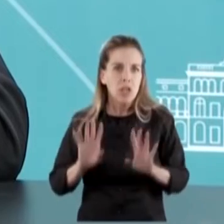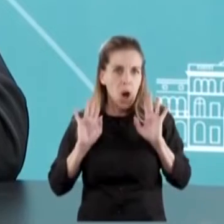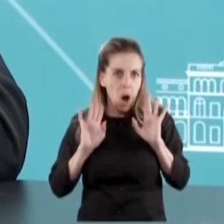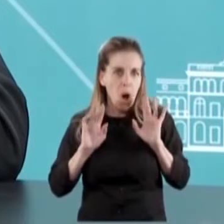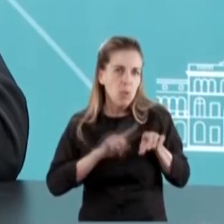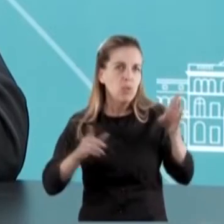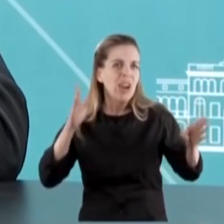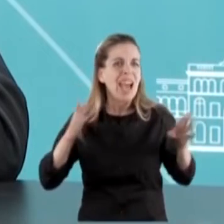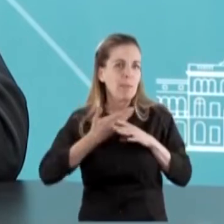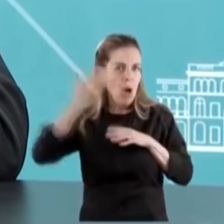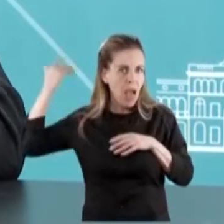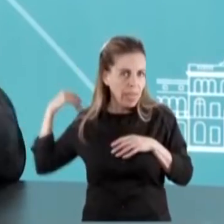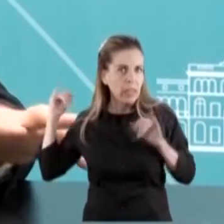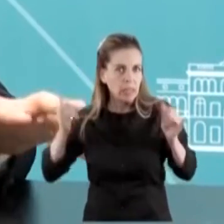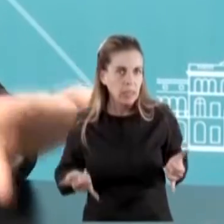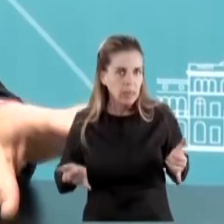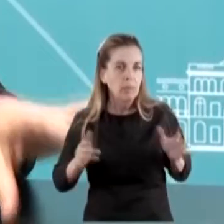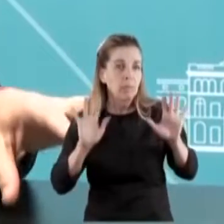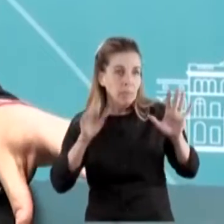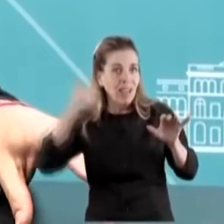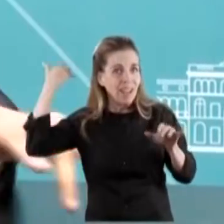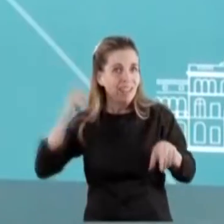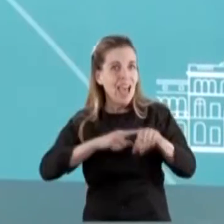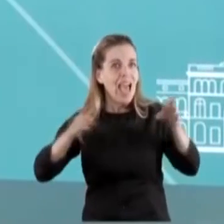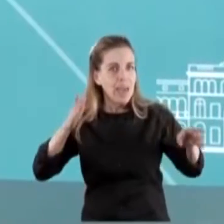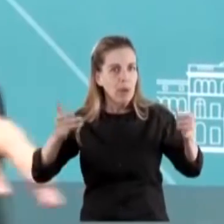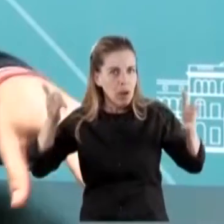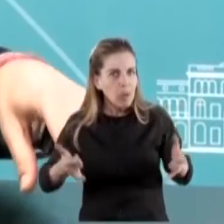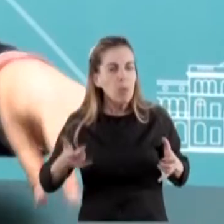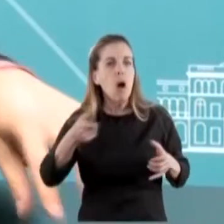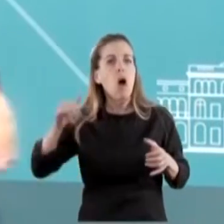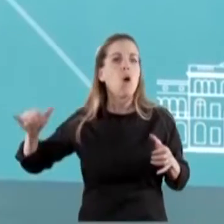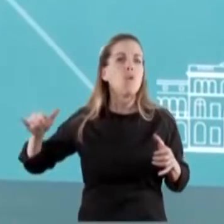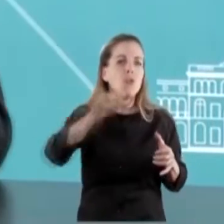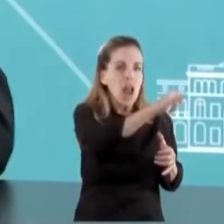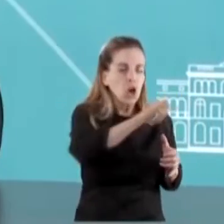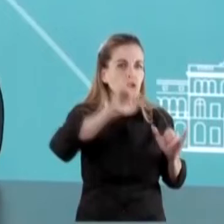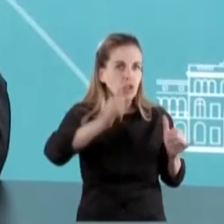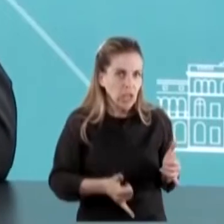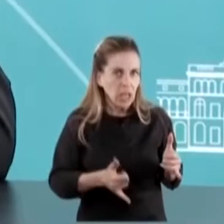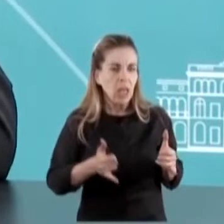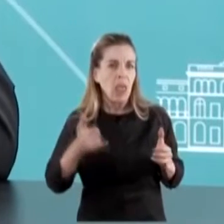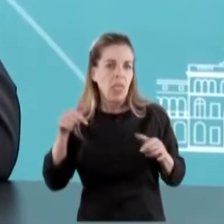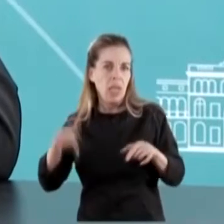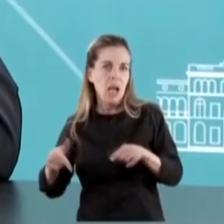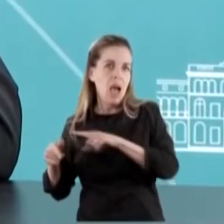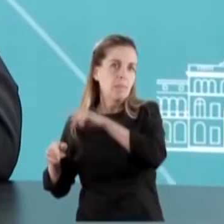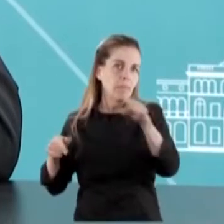La situación hoy, bueno, en ese tiempo había vuelos continentales, llegaron a haber vuelos continentales a la isla.